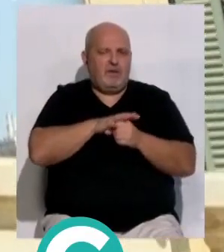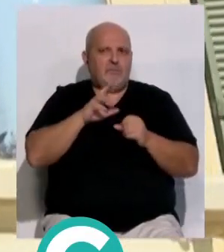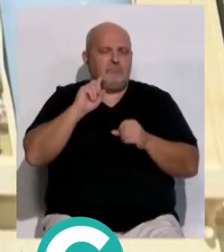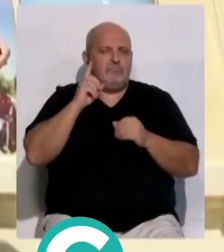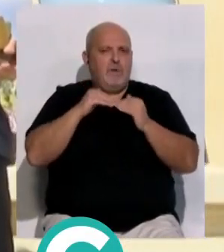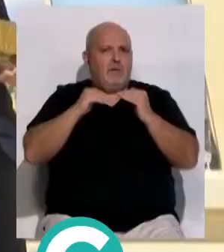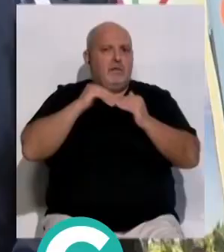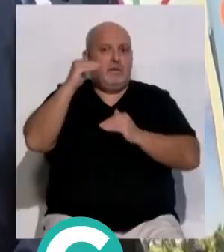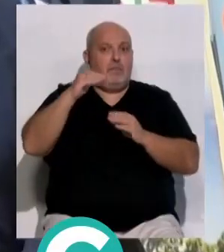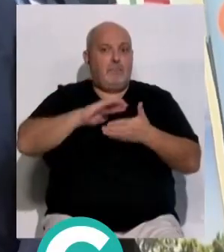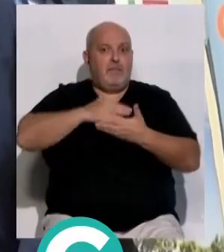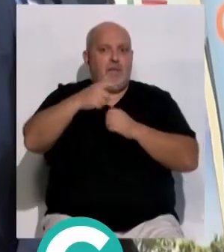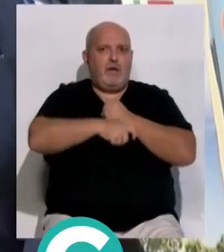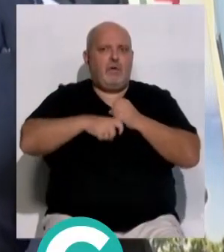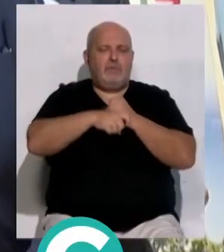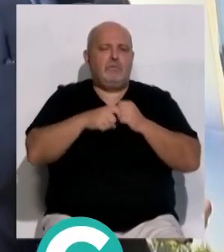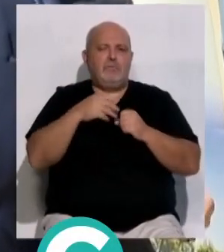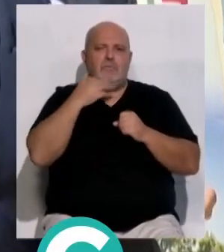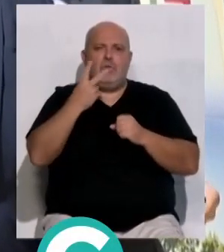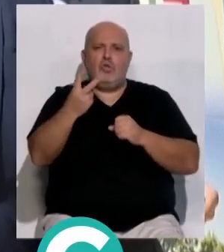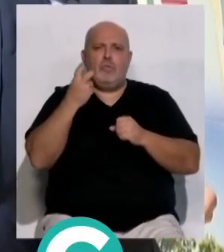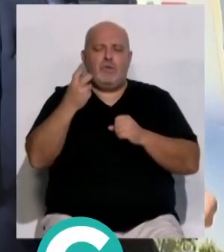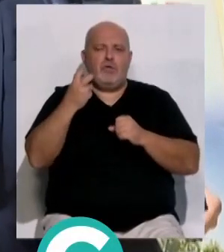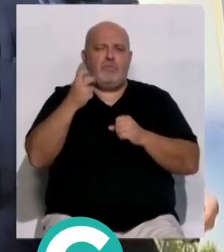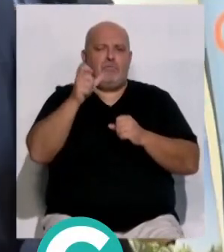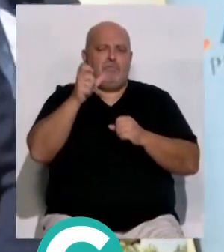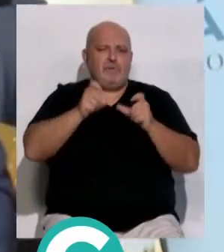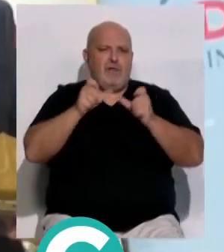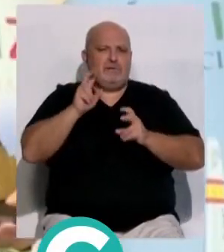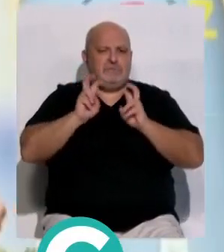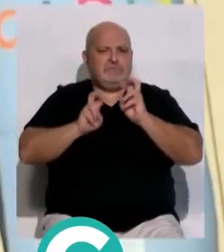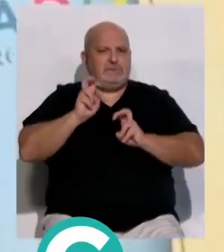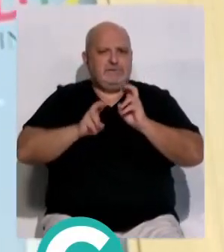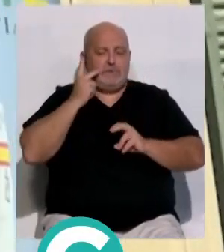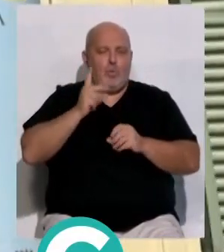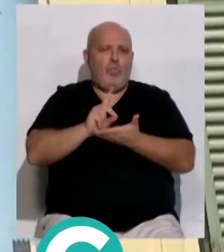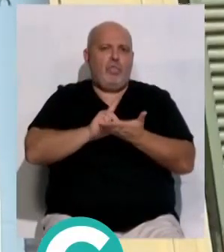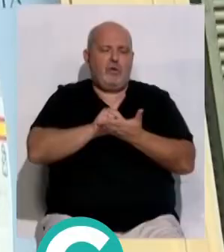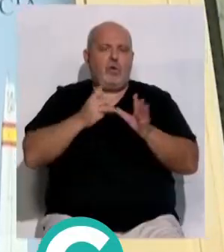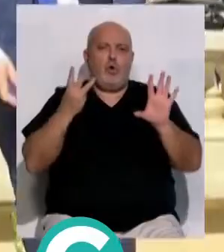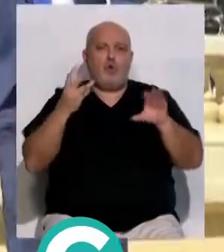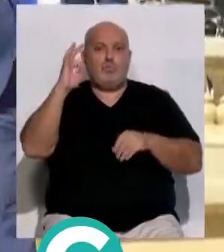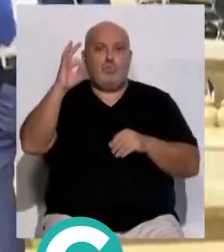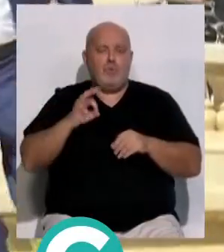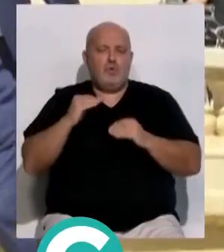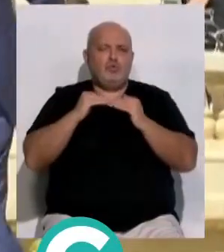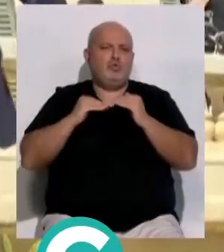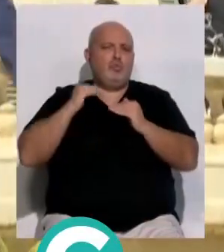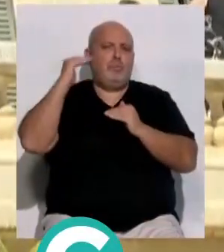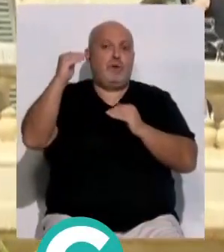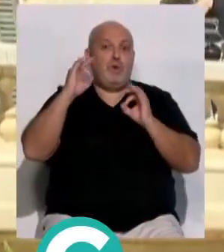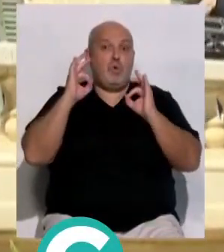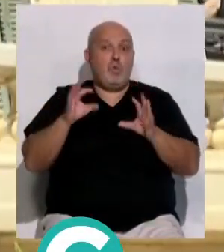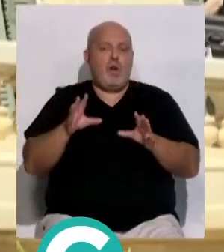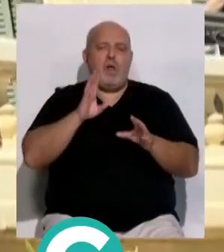haber superado en el mes de agosto la cota de los 2 millones de viajeros en lo que va de año un dato que es un 8% superior al